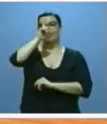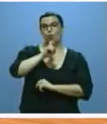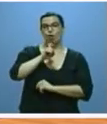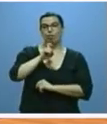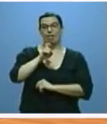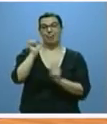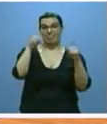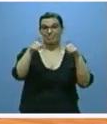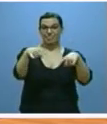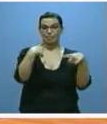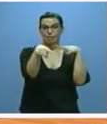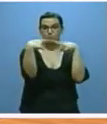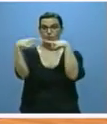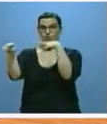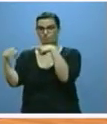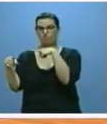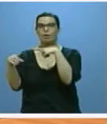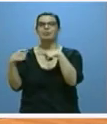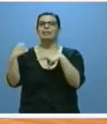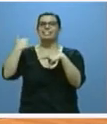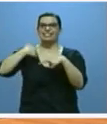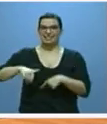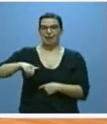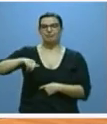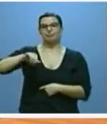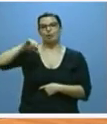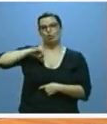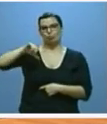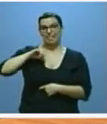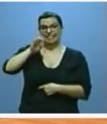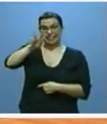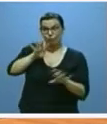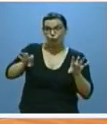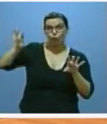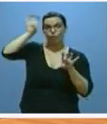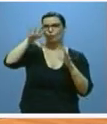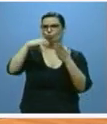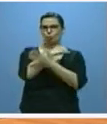está implantado en los 14 complejos existenciales de Castilla y León.